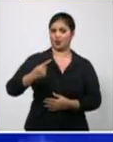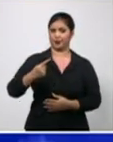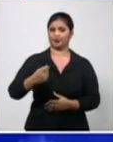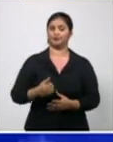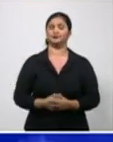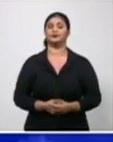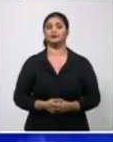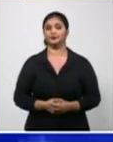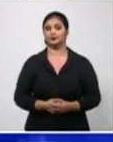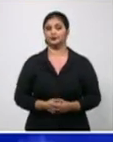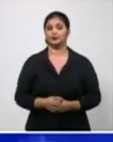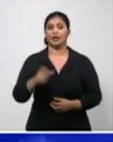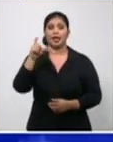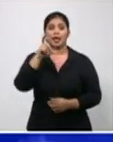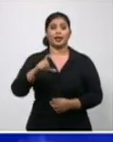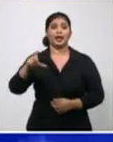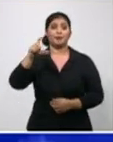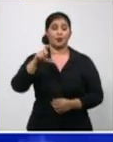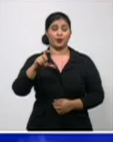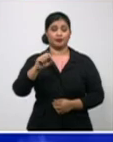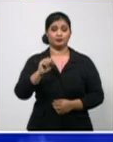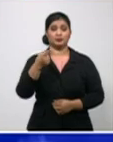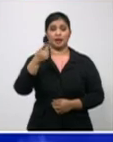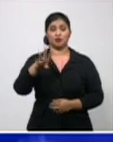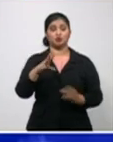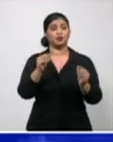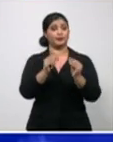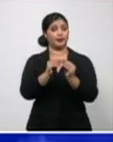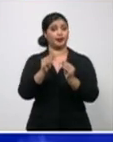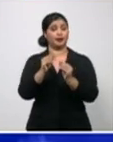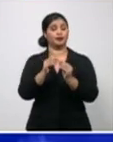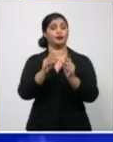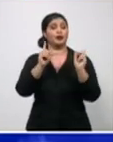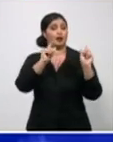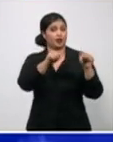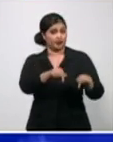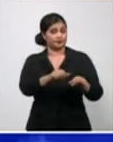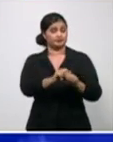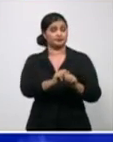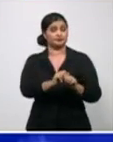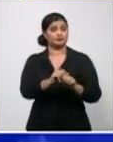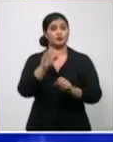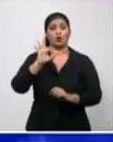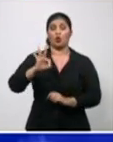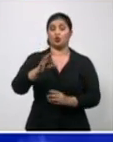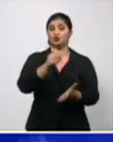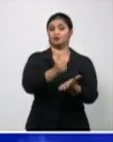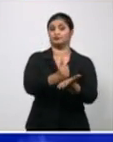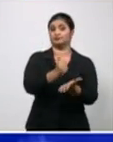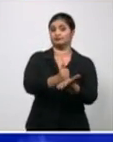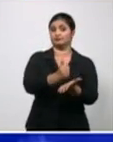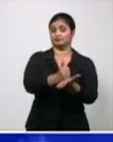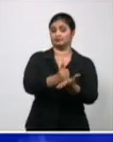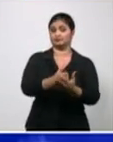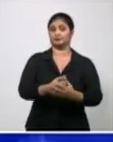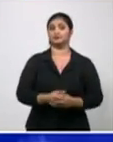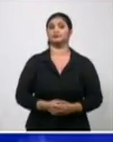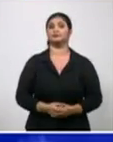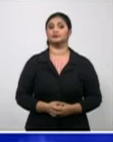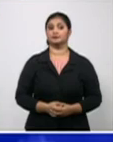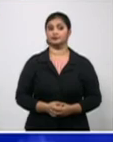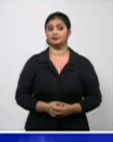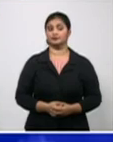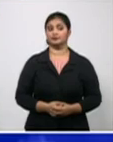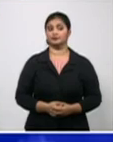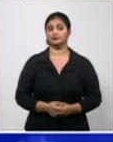Camagüey, catorce casos importados, ocho del municipio Cabecera, que es el que está, tiene una mayor